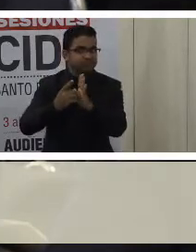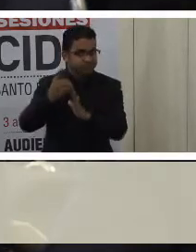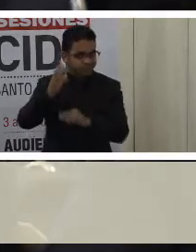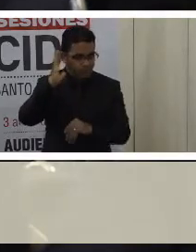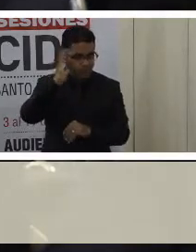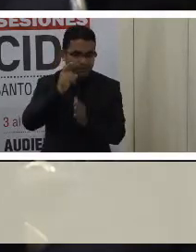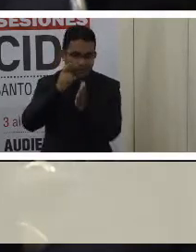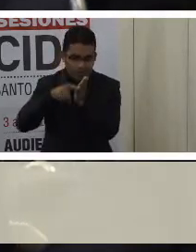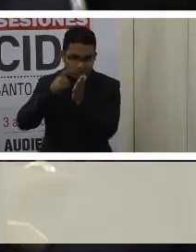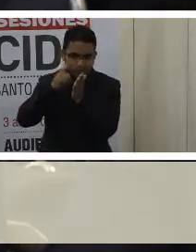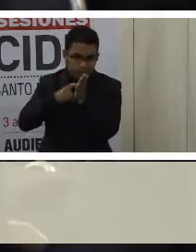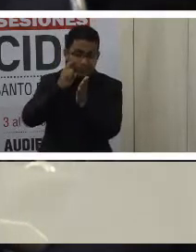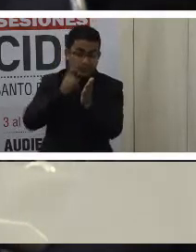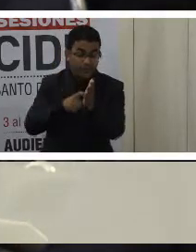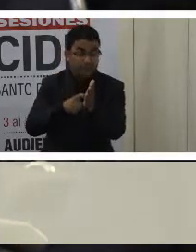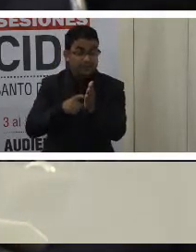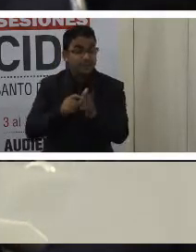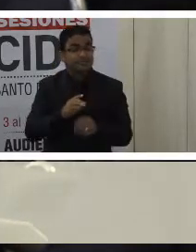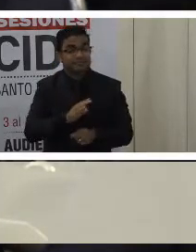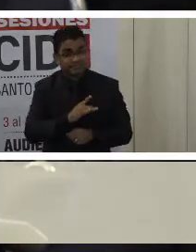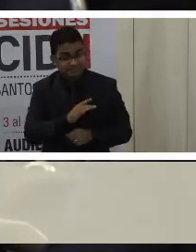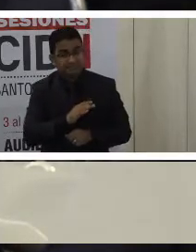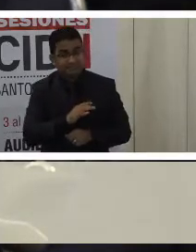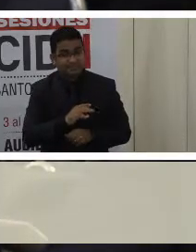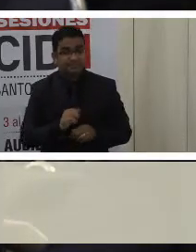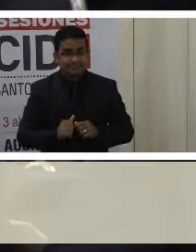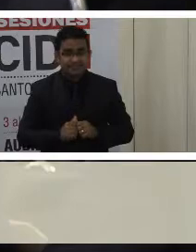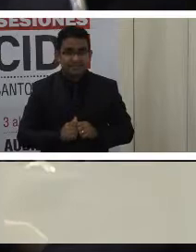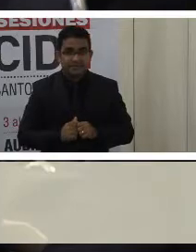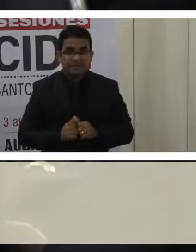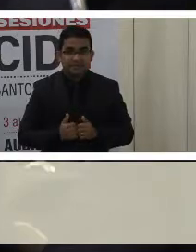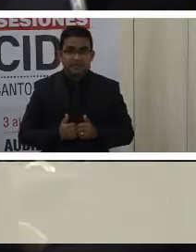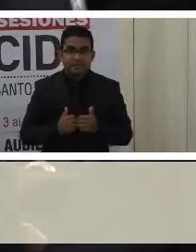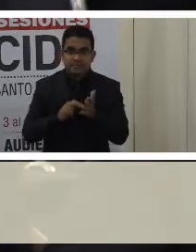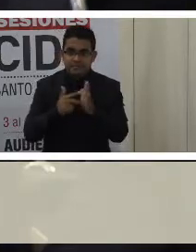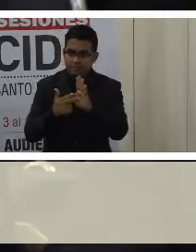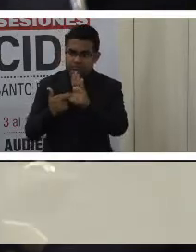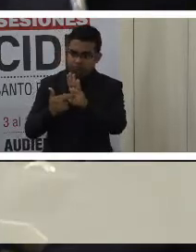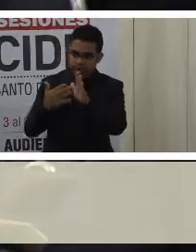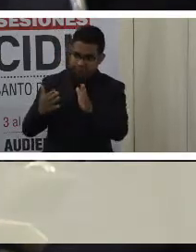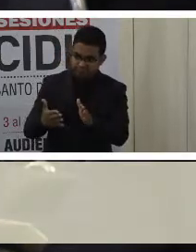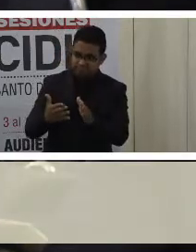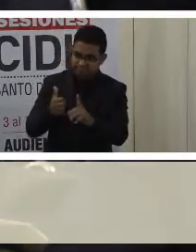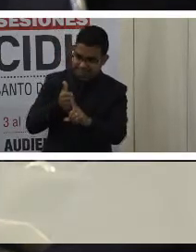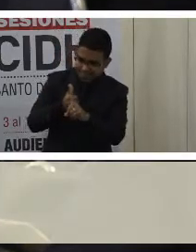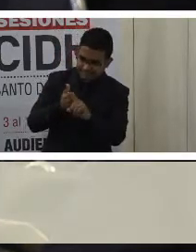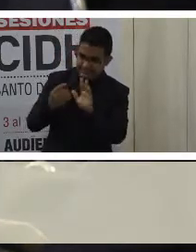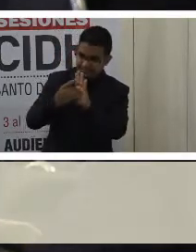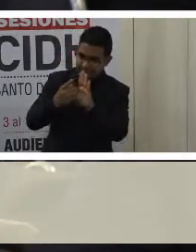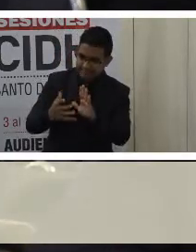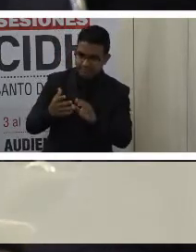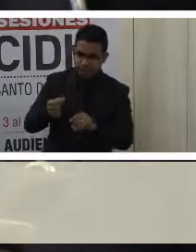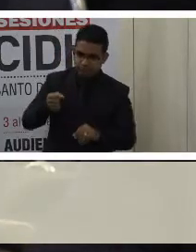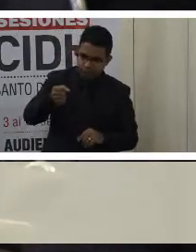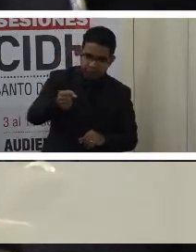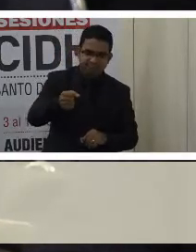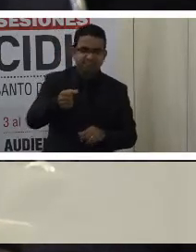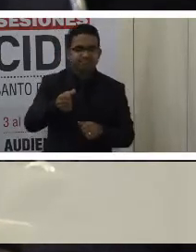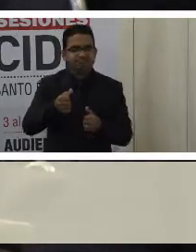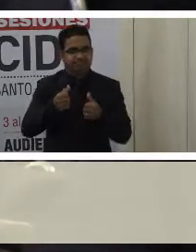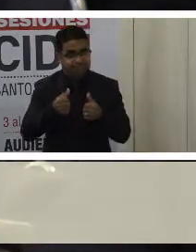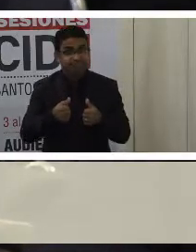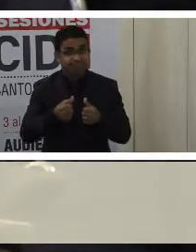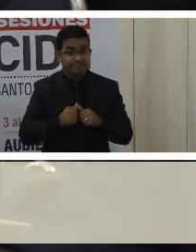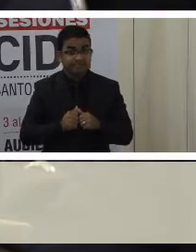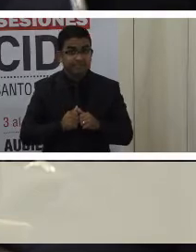del sistema de representación, de órganos representativos en nuestro país. Y finalmente,